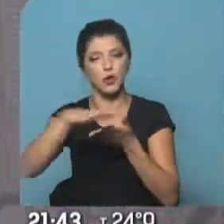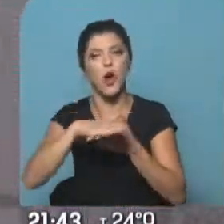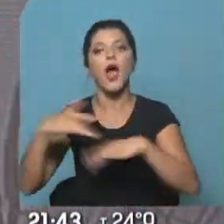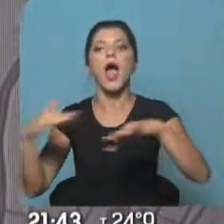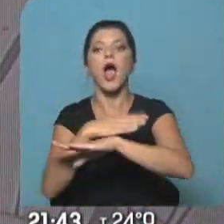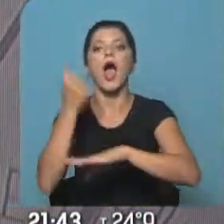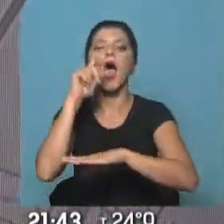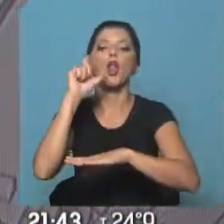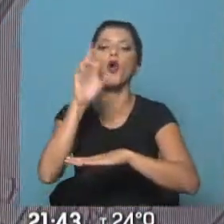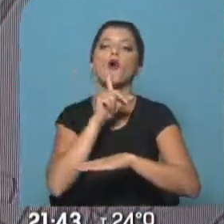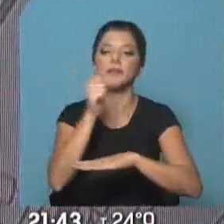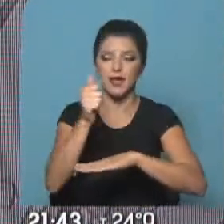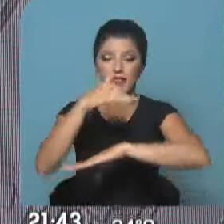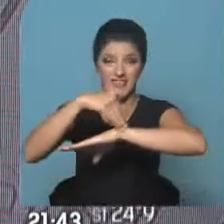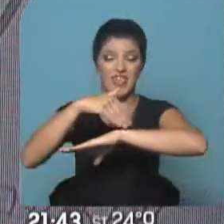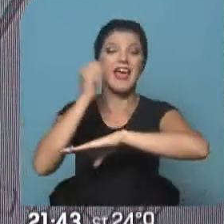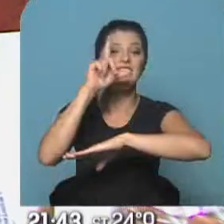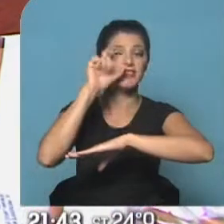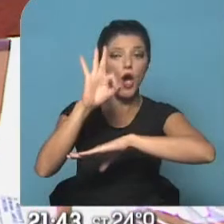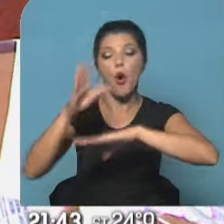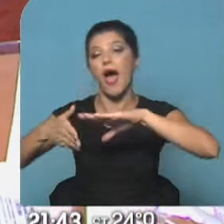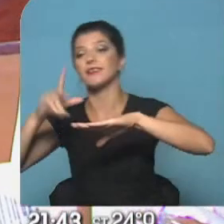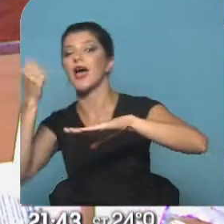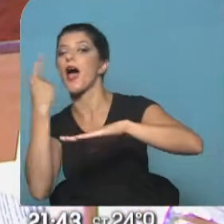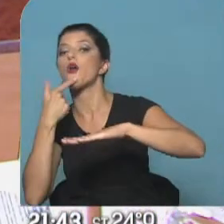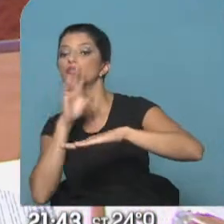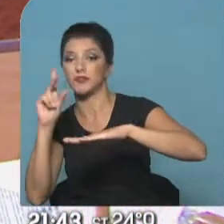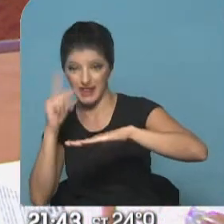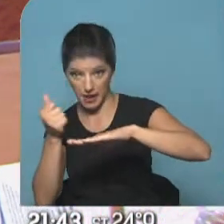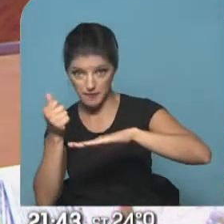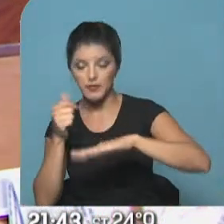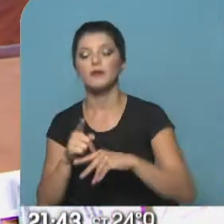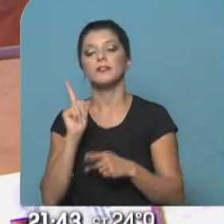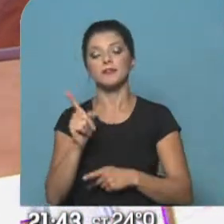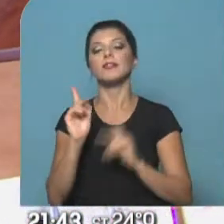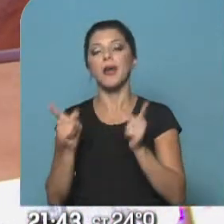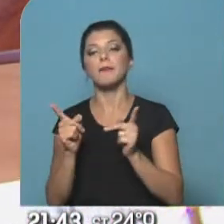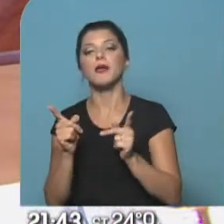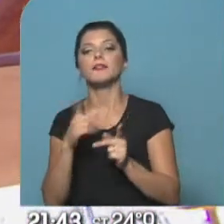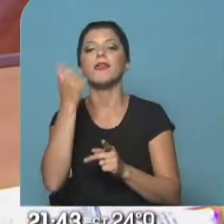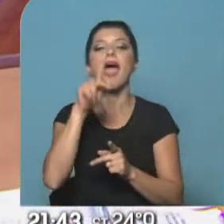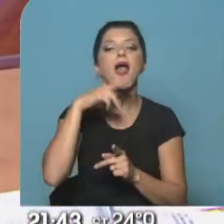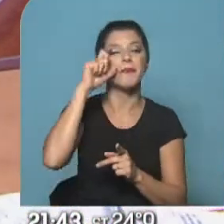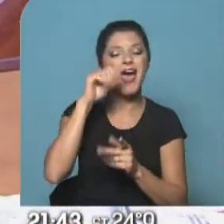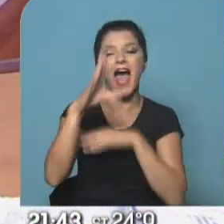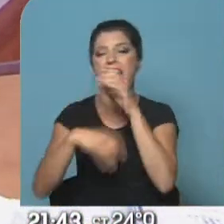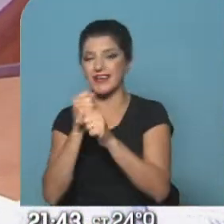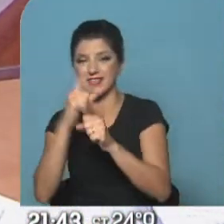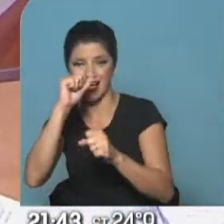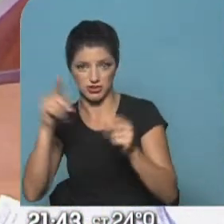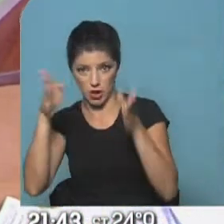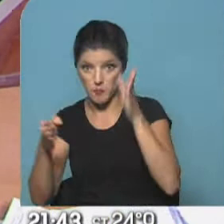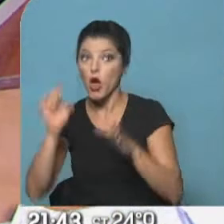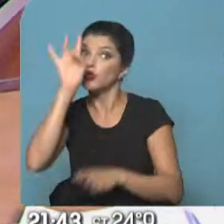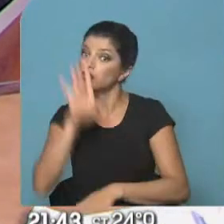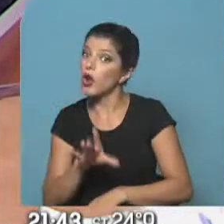Alcorta desde Callao hasta Austria, Quiroga de Callao a Austria y Avenida Libertador desde Alvear hasta Callao. Pero repito, en Recoleta solo el domingo.